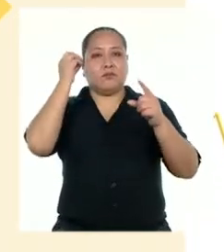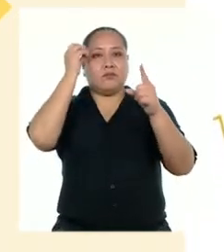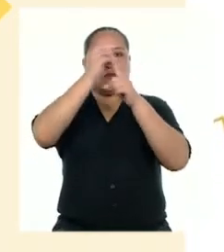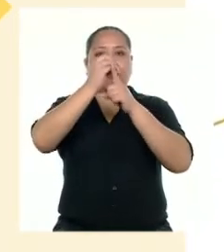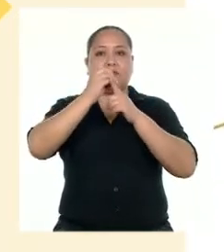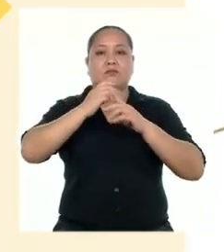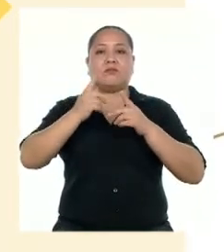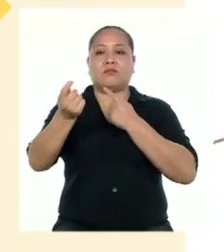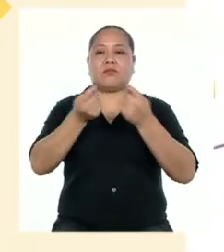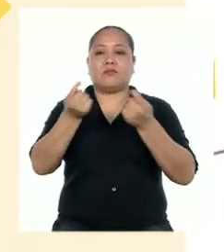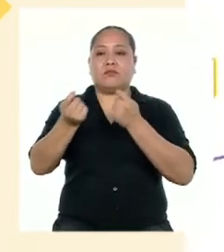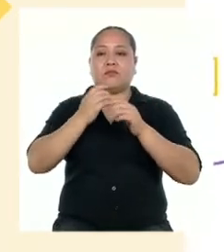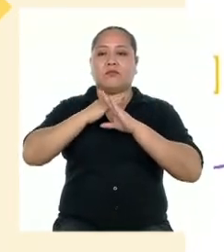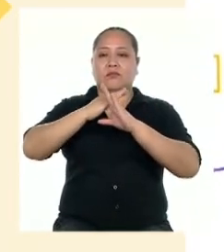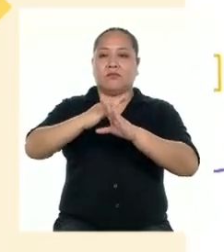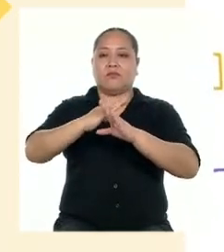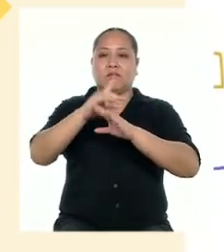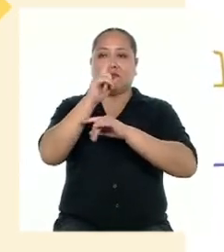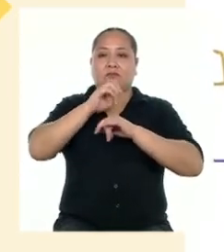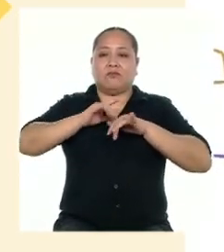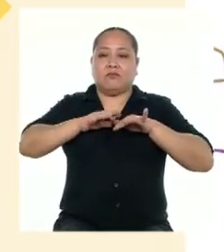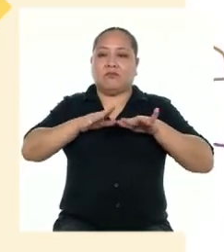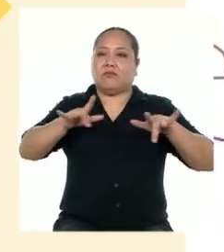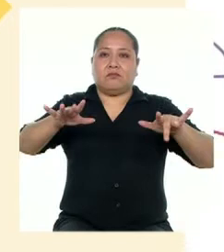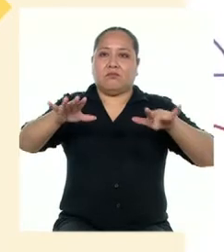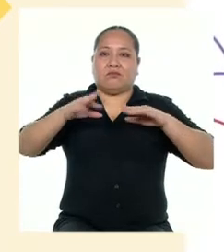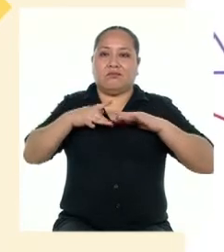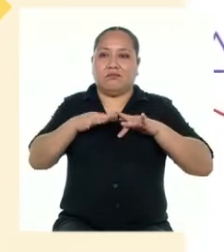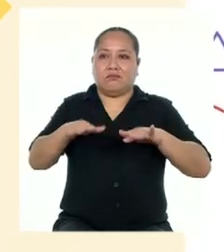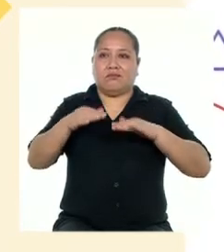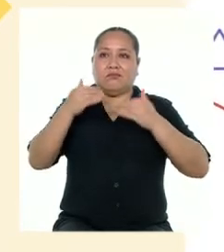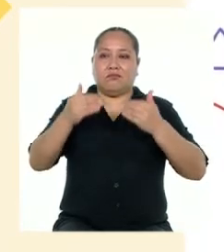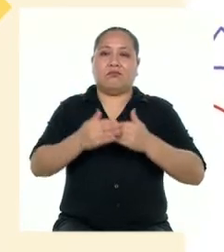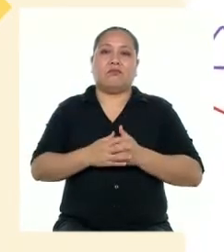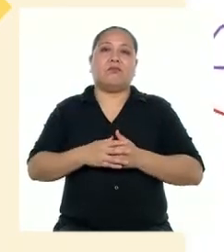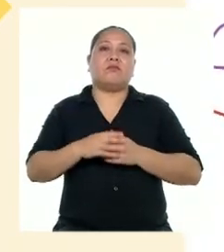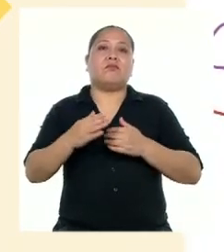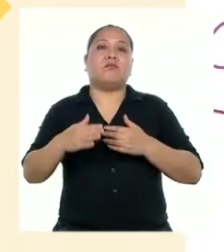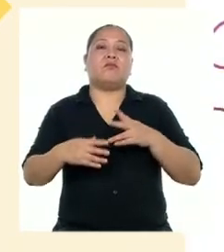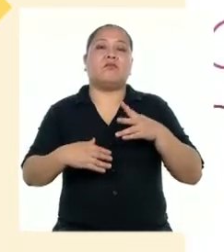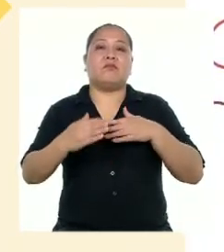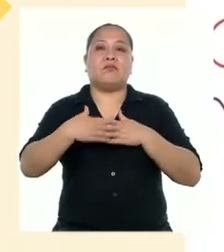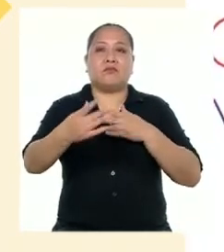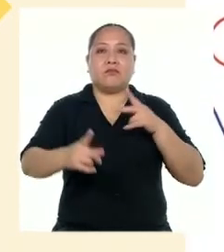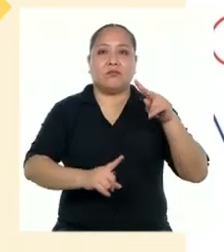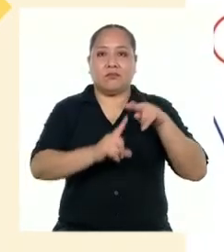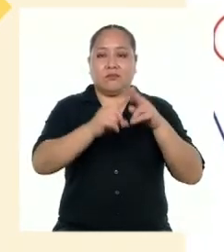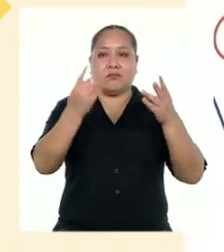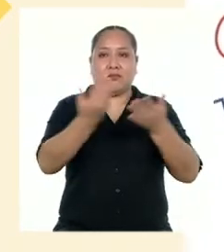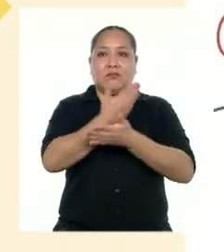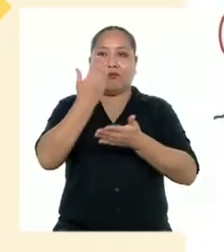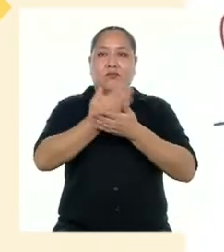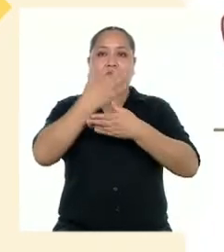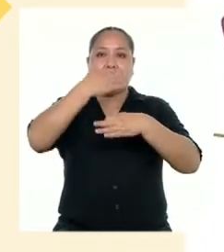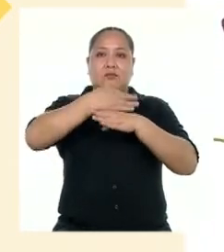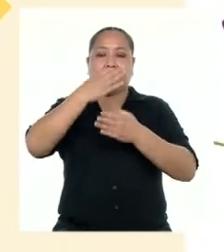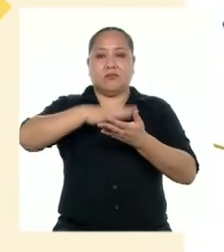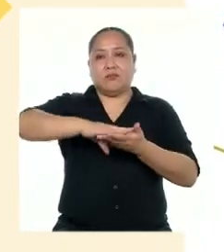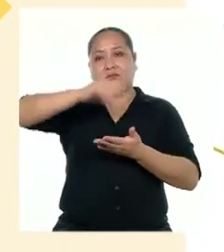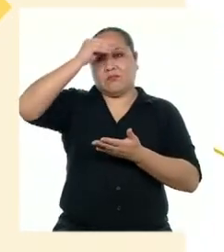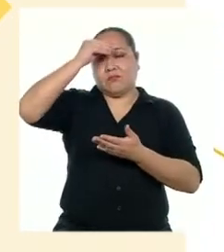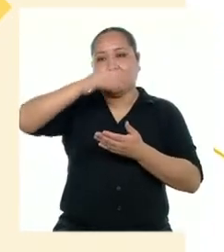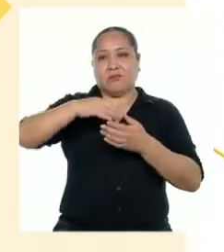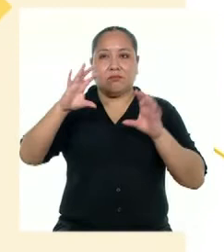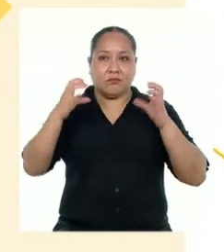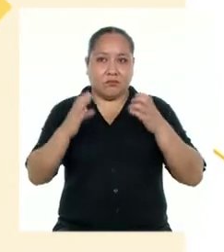Así es. Luego surgieron las nuevas formas de recibir clases como el programa Aprendo en Casa. Ya